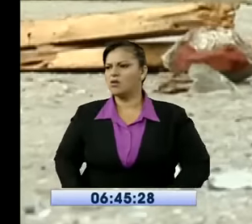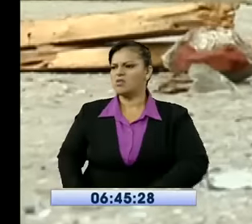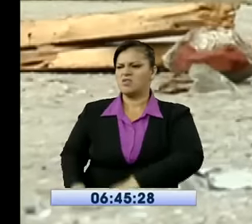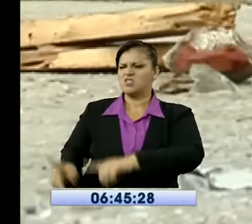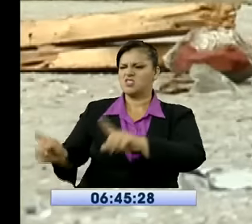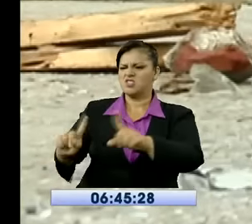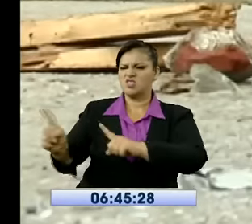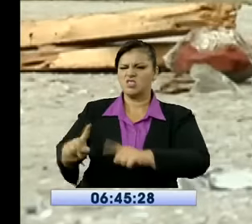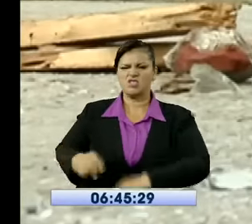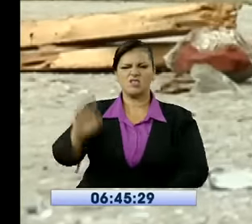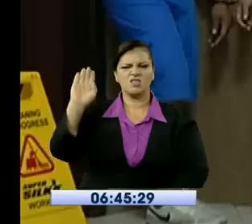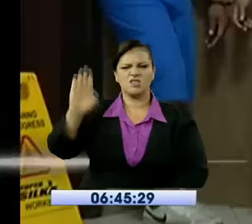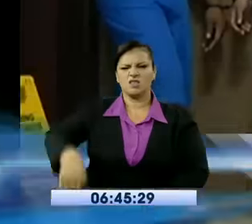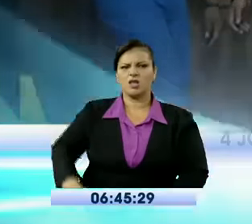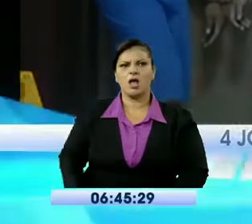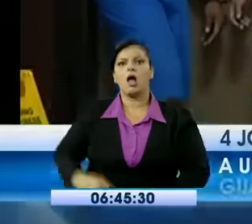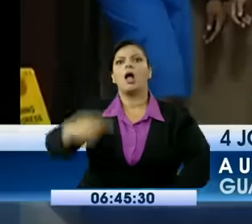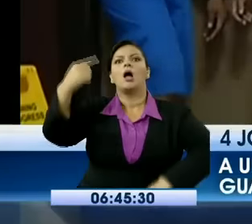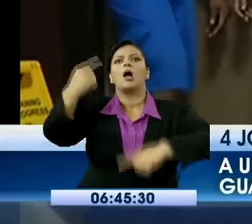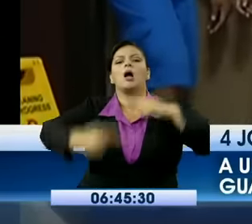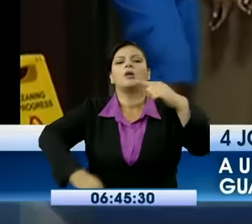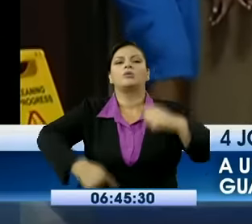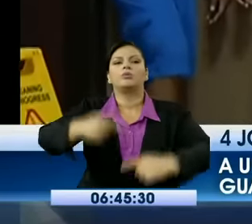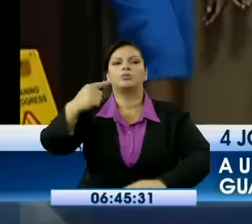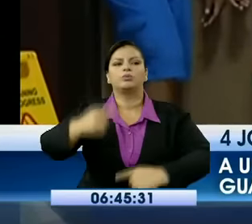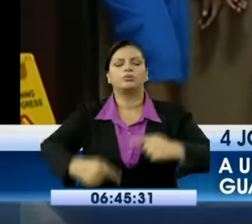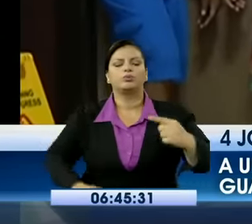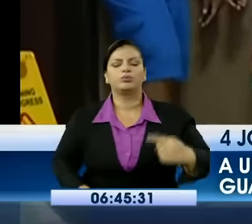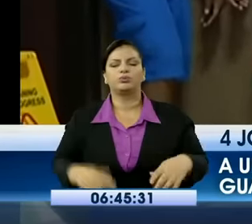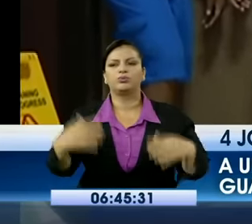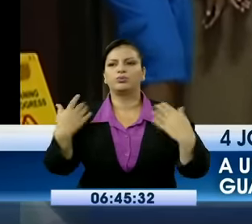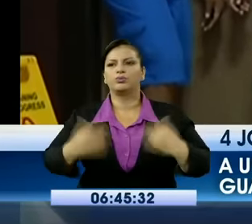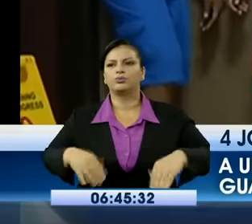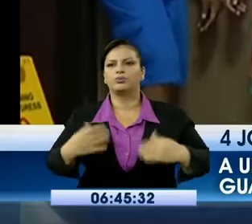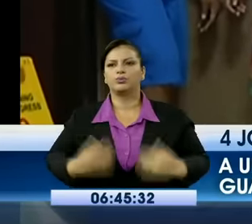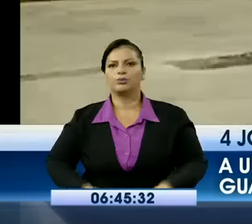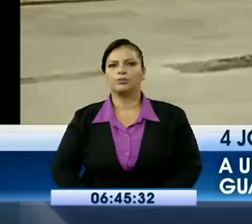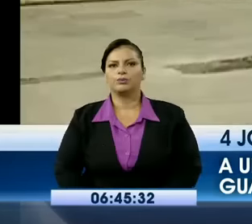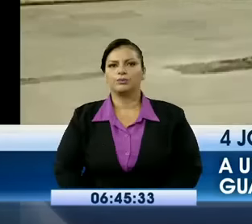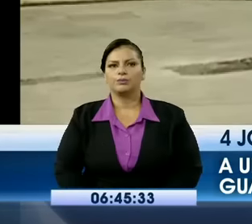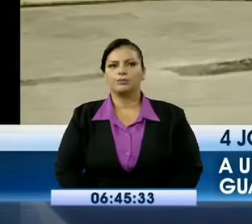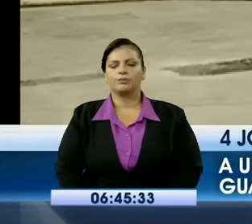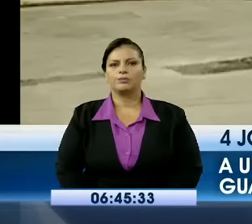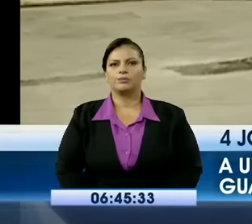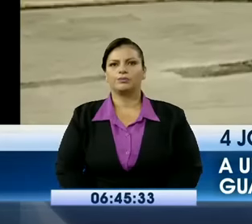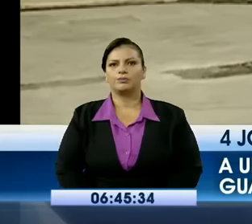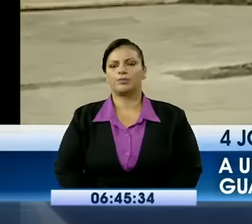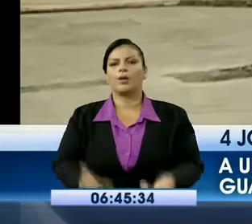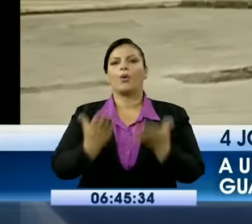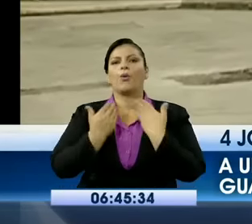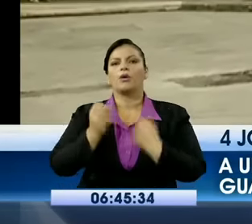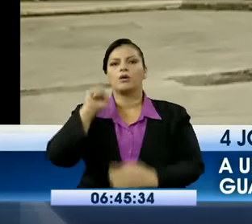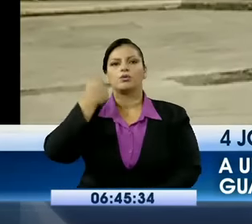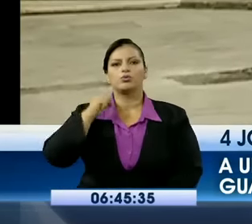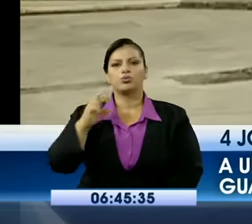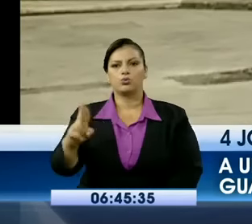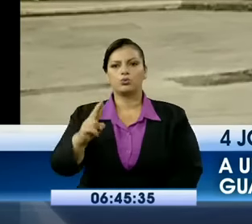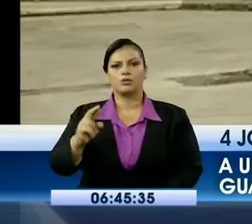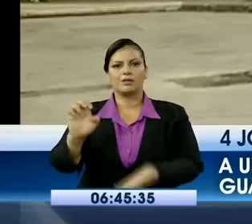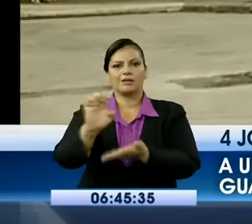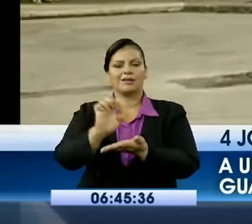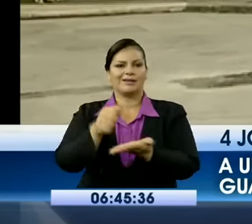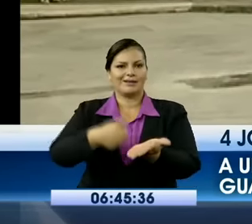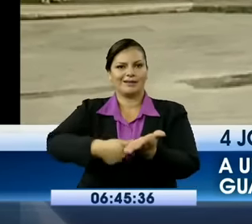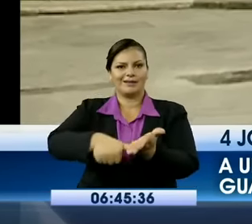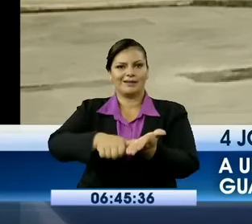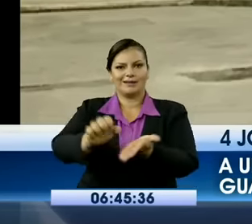campal describieron los aterrados vecinos la pelea producida en los esteros al sur de Guayaquil, junto a la Manzana